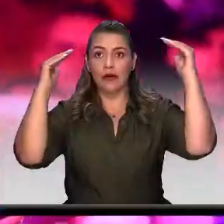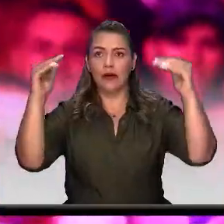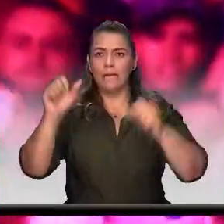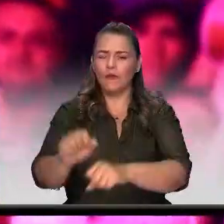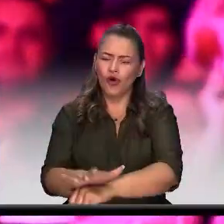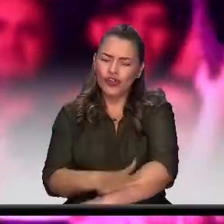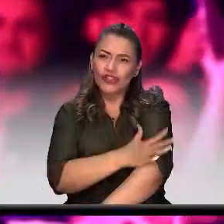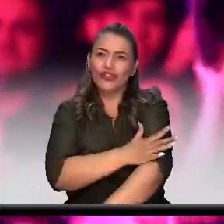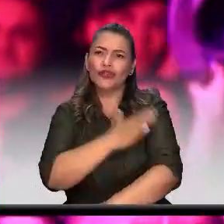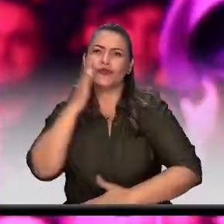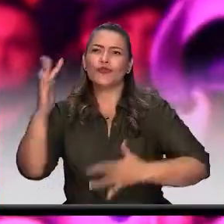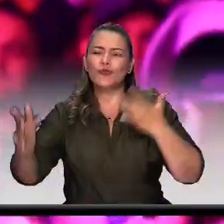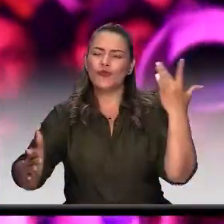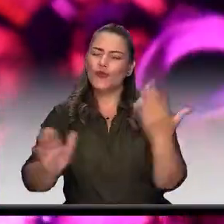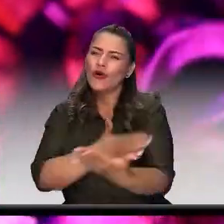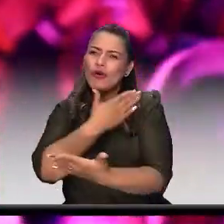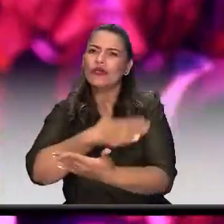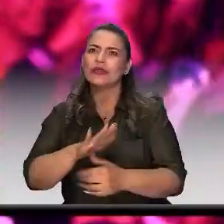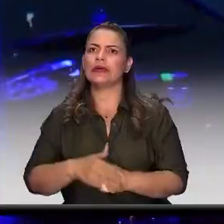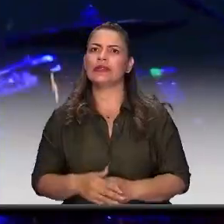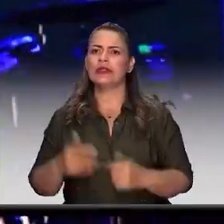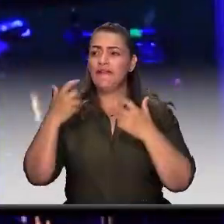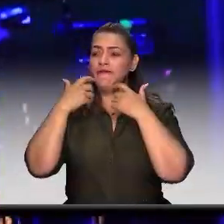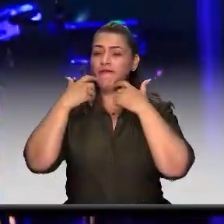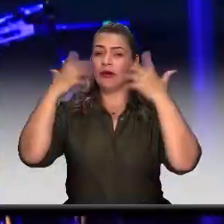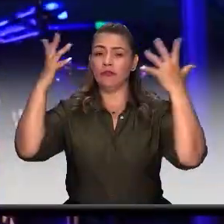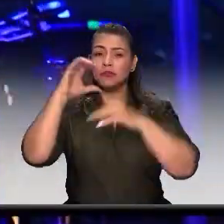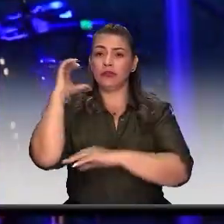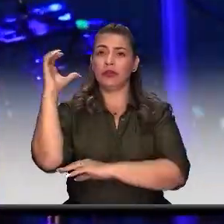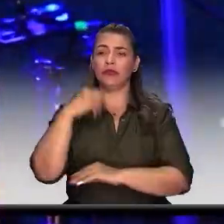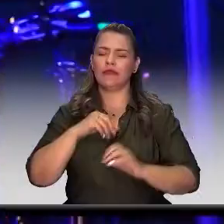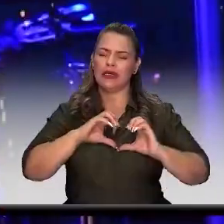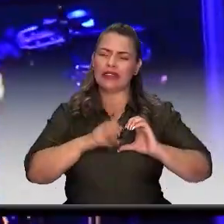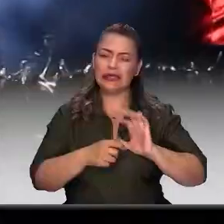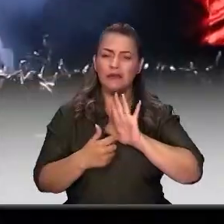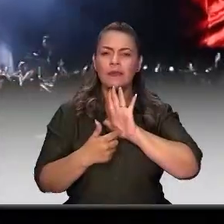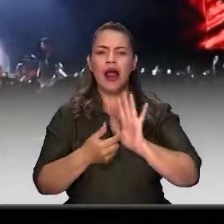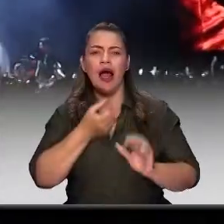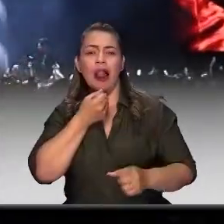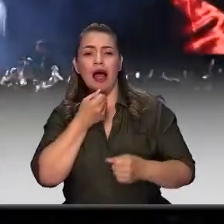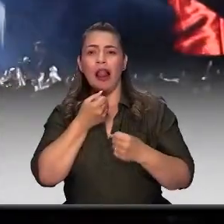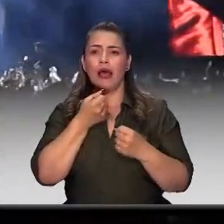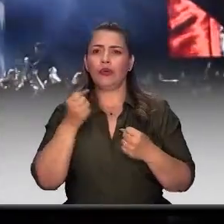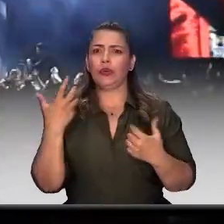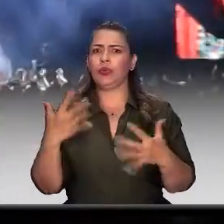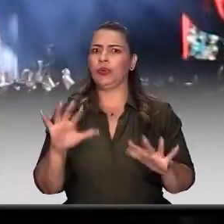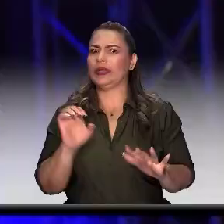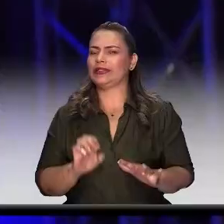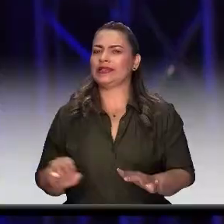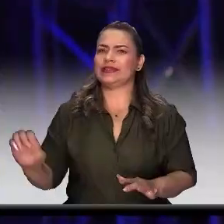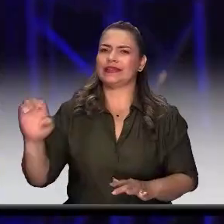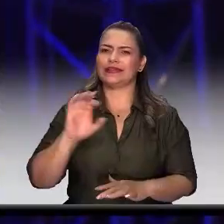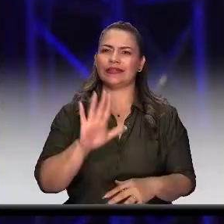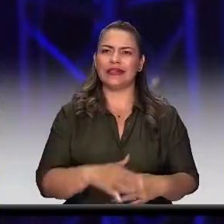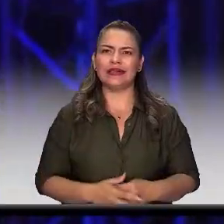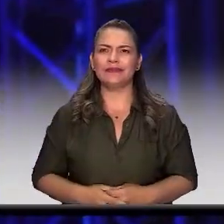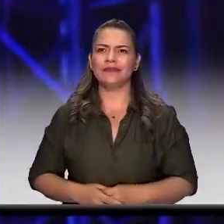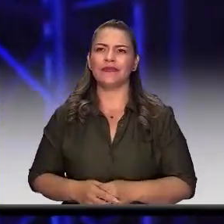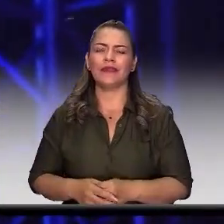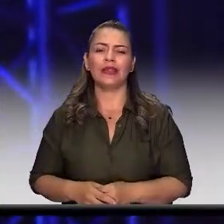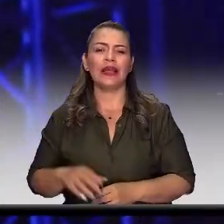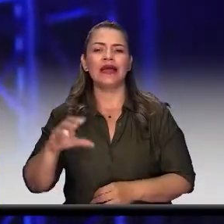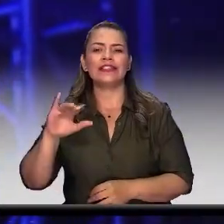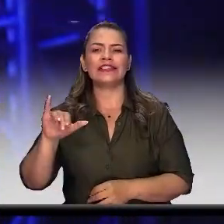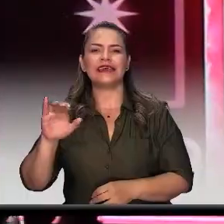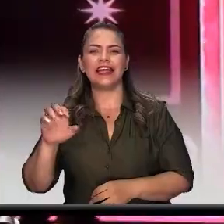cuando los más grandes exponentes de la música popular nos regalaron un espectáculo inolvidable. Con el sentimiento y carisma de